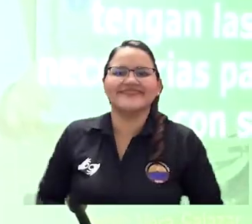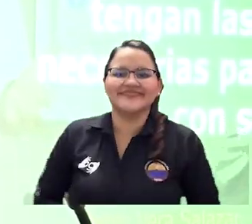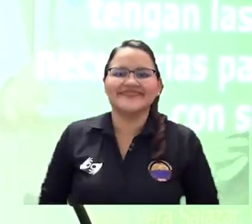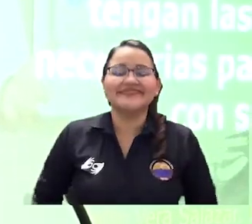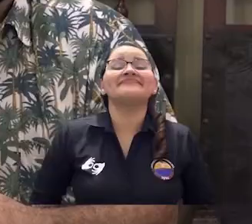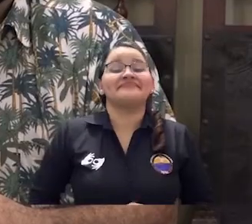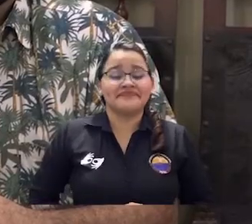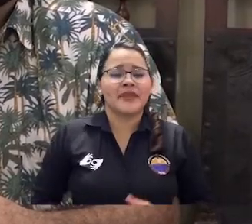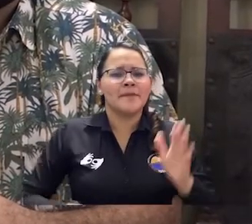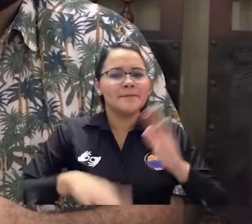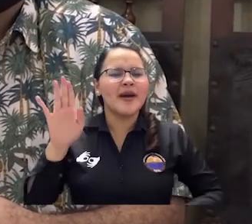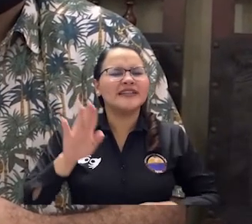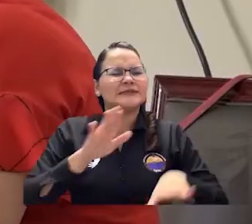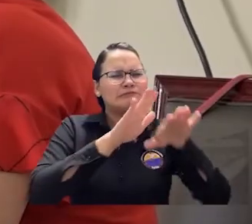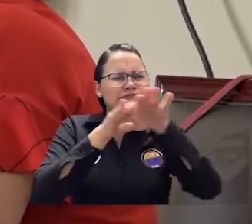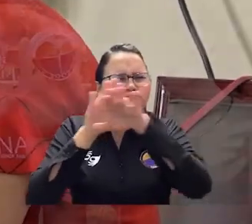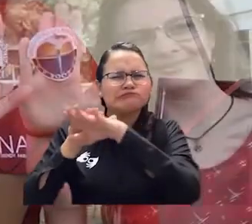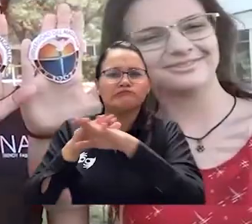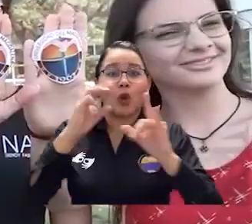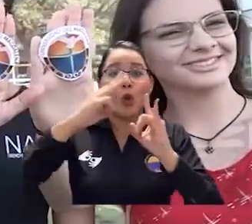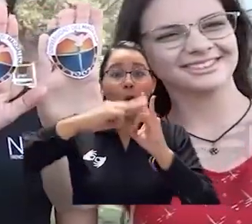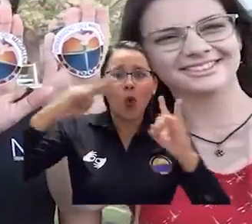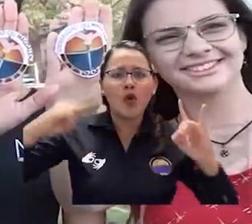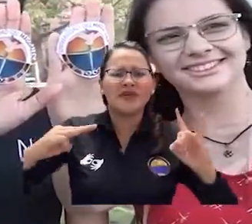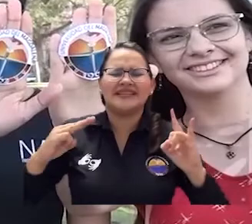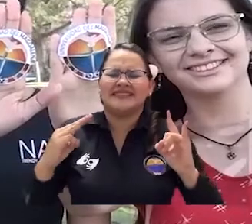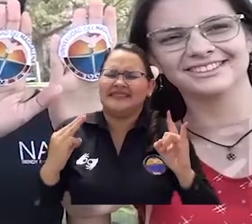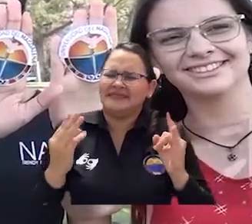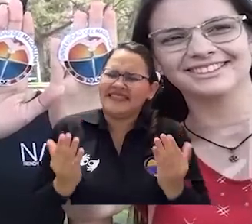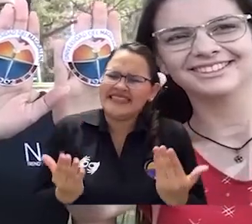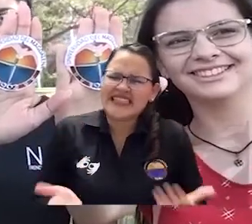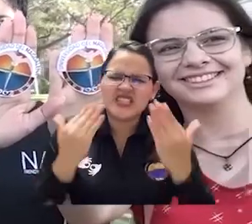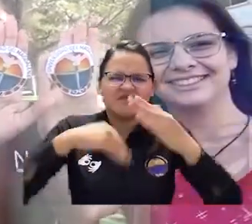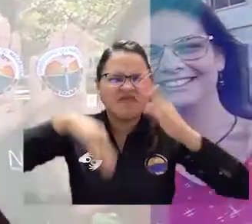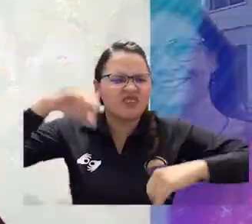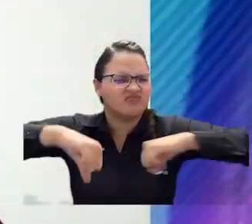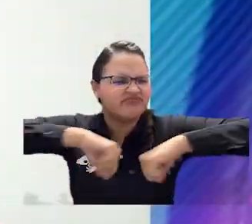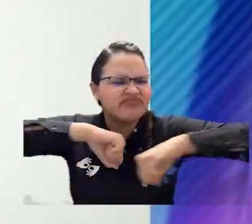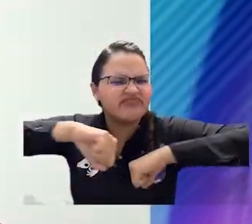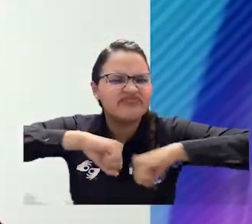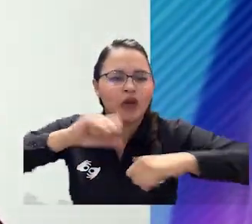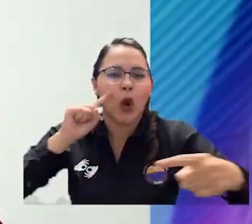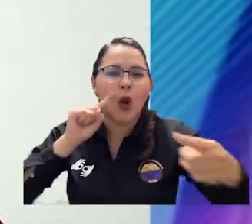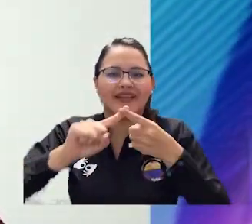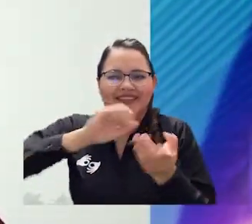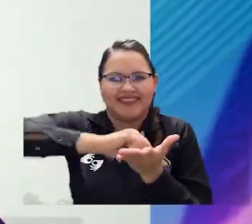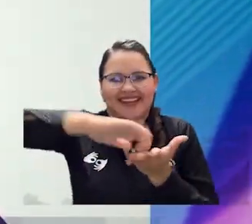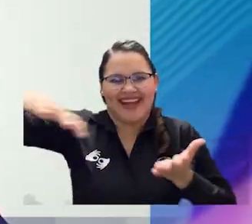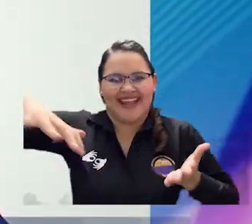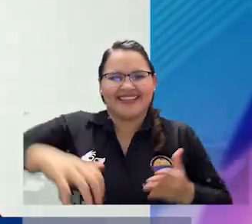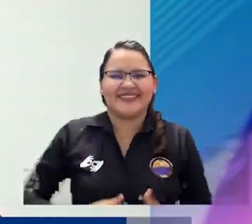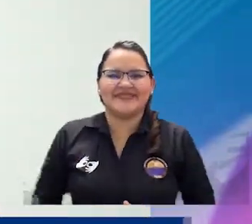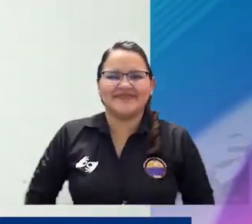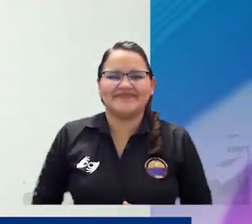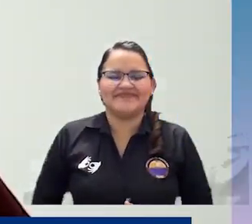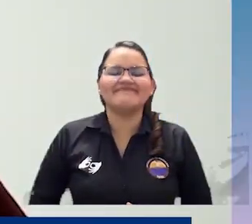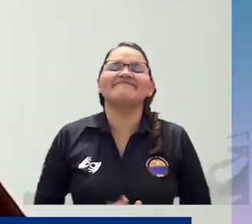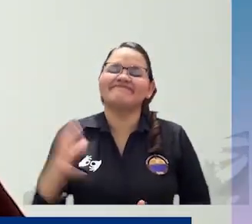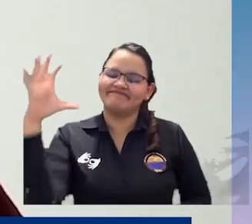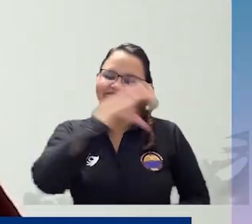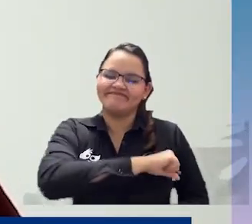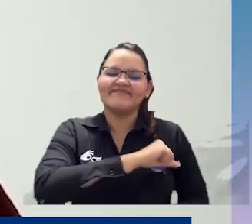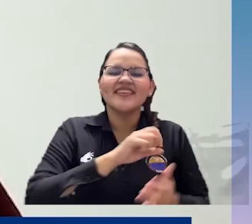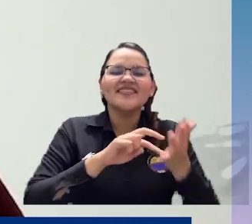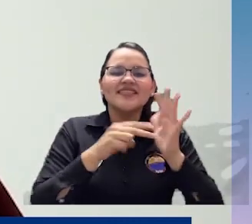este propósito colectivo que hoy celebran miles de familias colombianas. Es un ejemplo más de la responsabilidad social